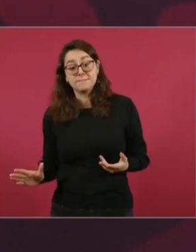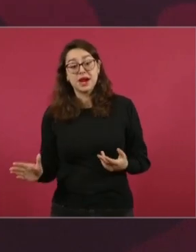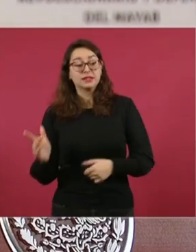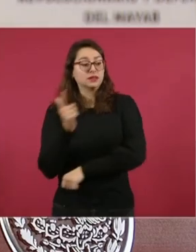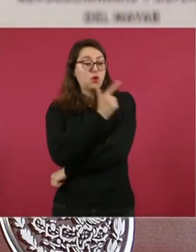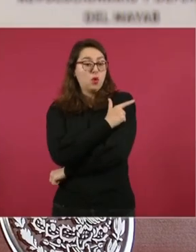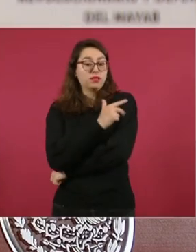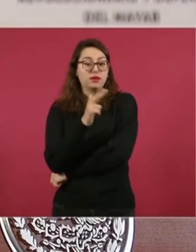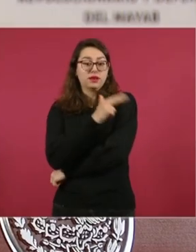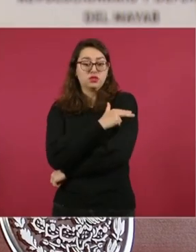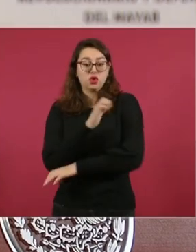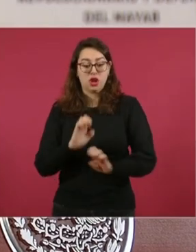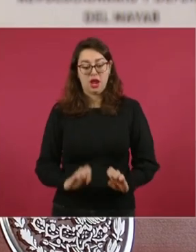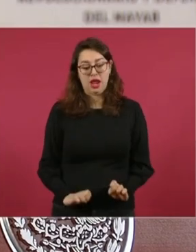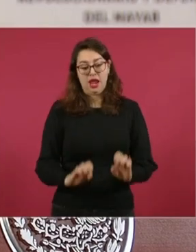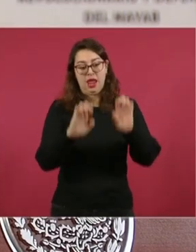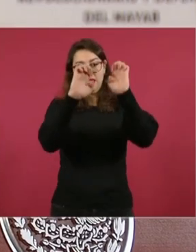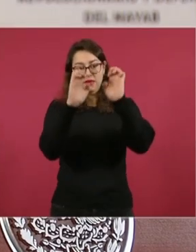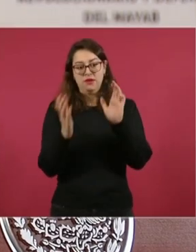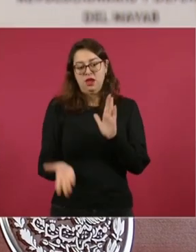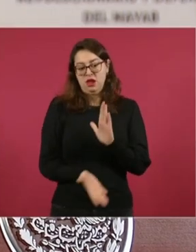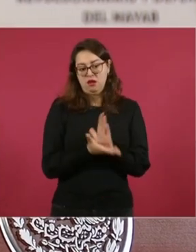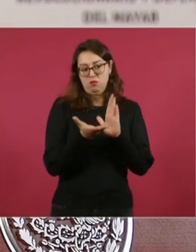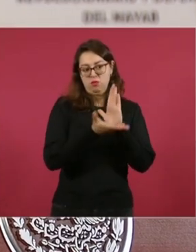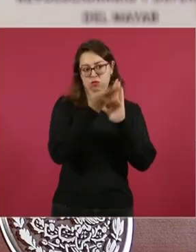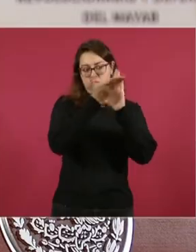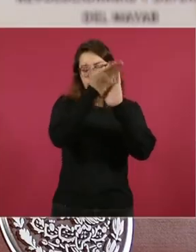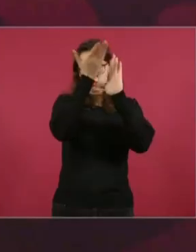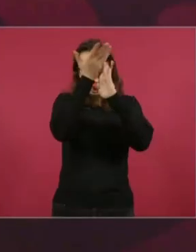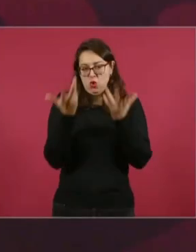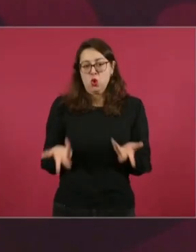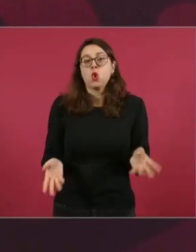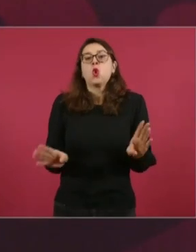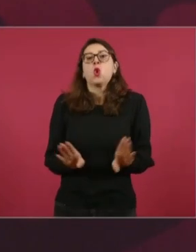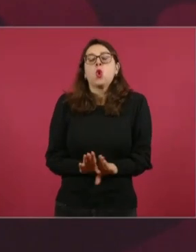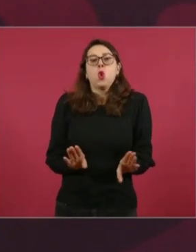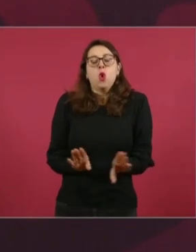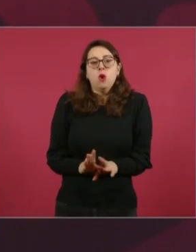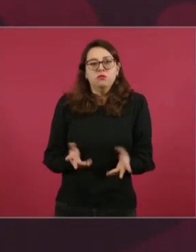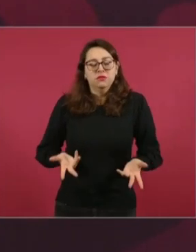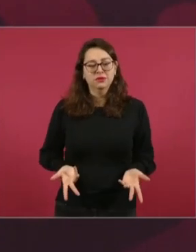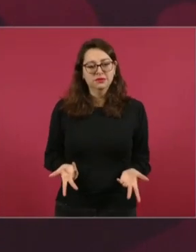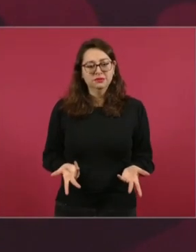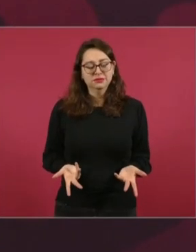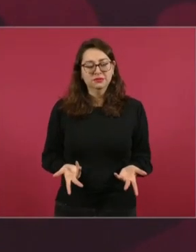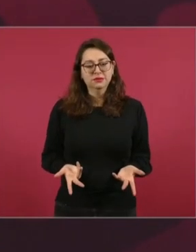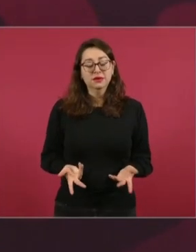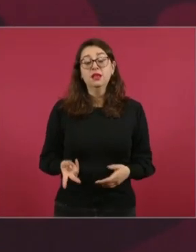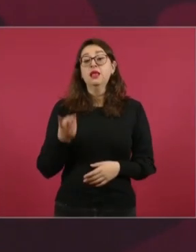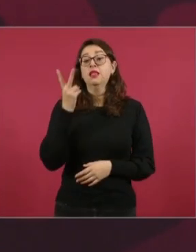Dos mil 750 sucursales, dos mil 750